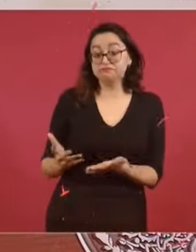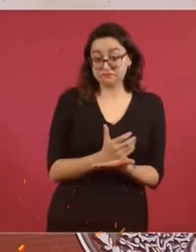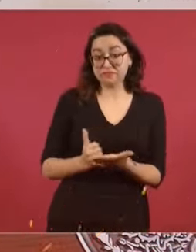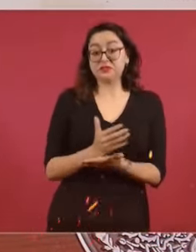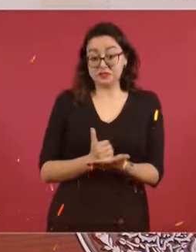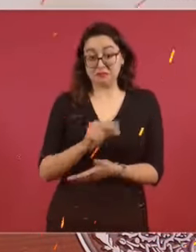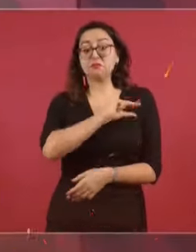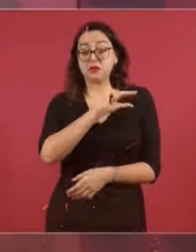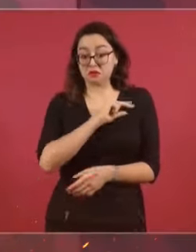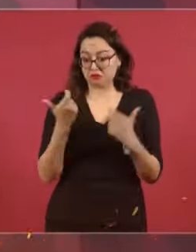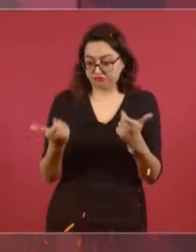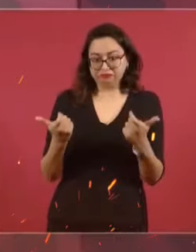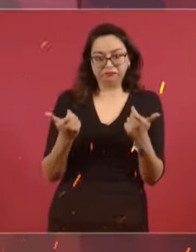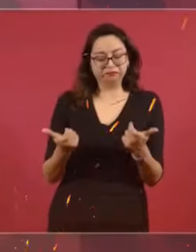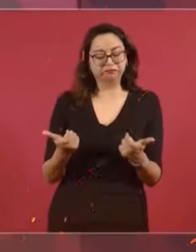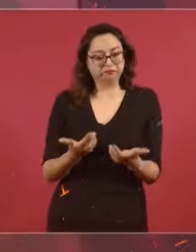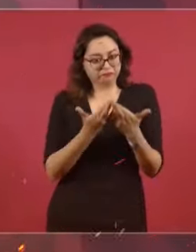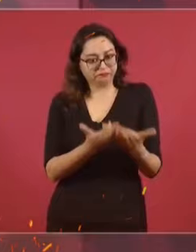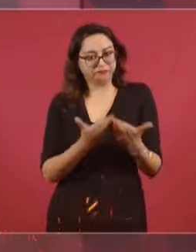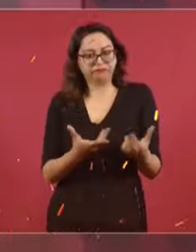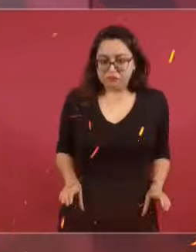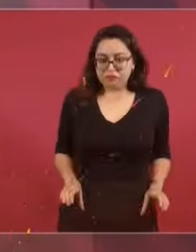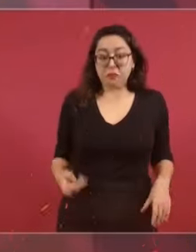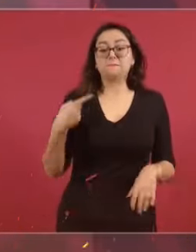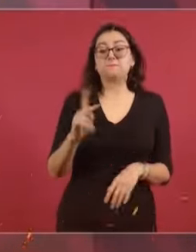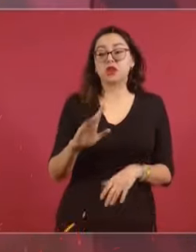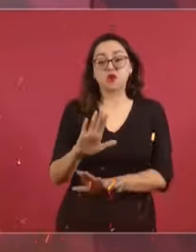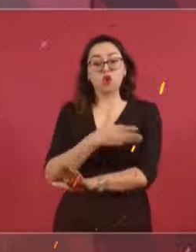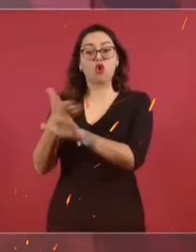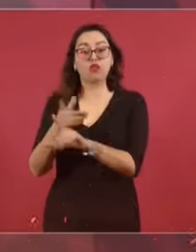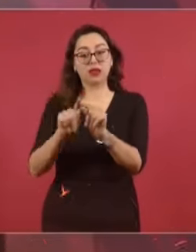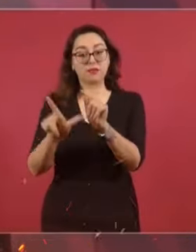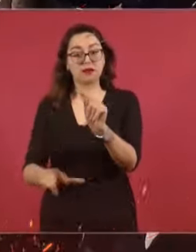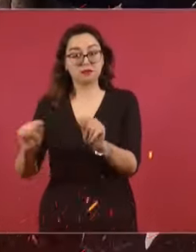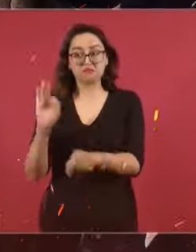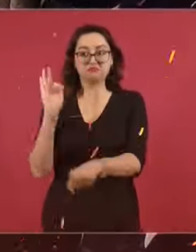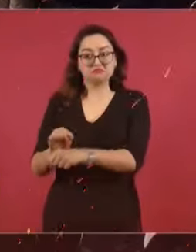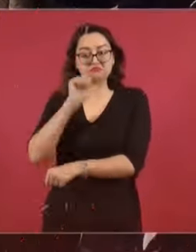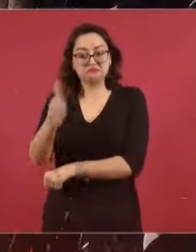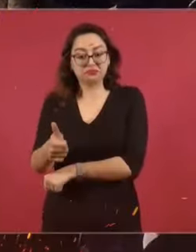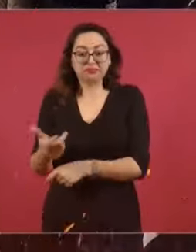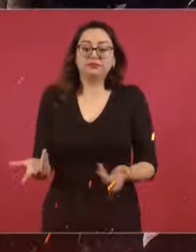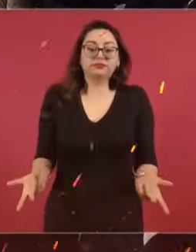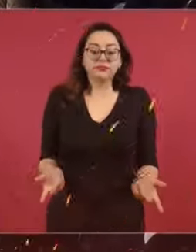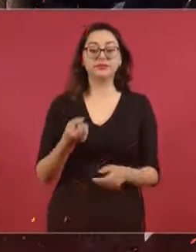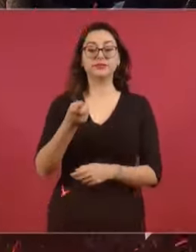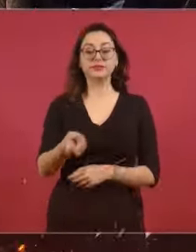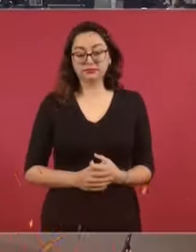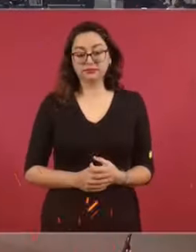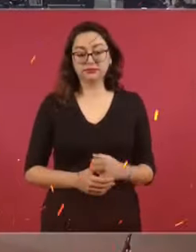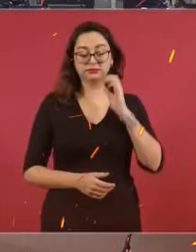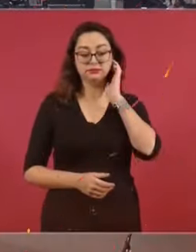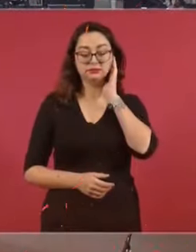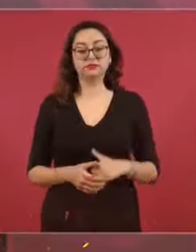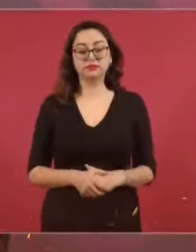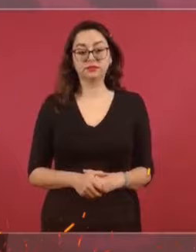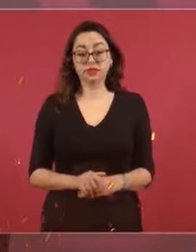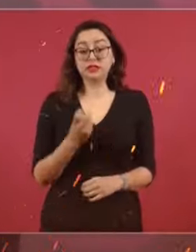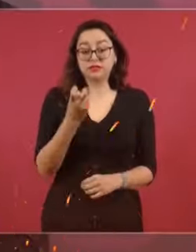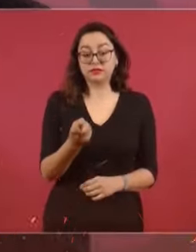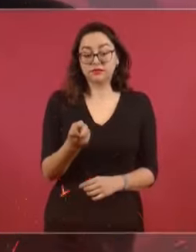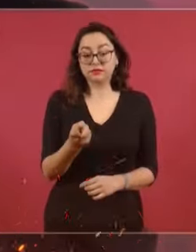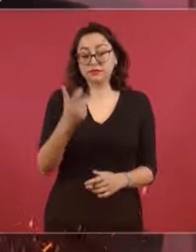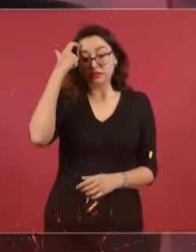para particulares, malos negocios para el pueblo de México. Entonces, es lo mismo que hablábamos de los ministros. Todos estos organismos